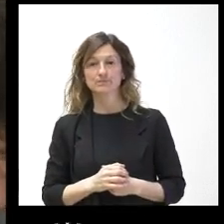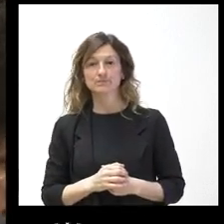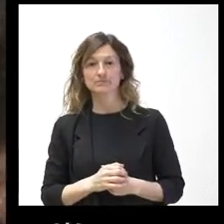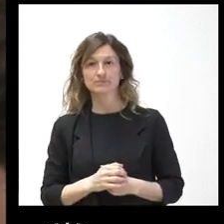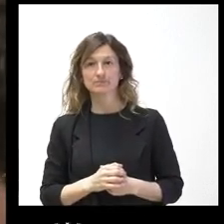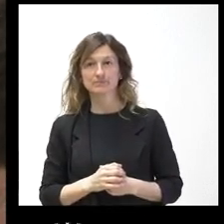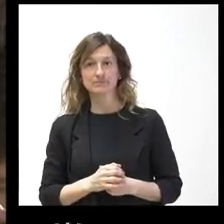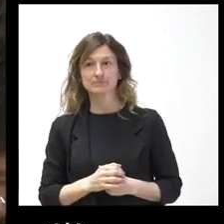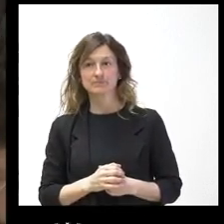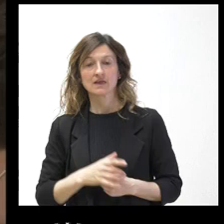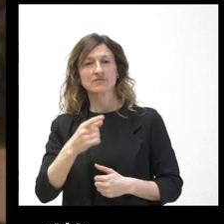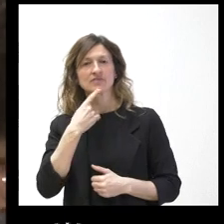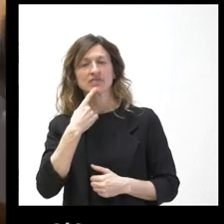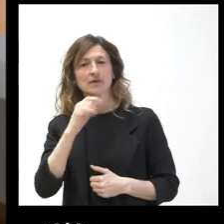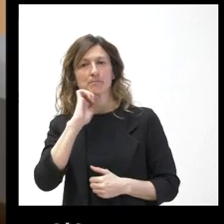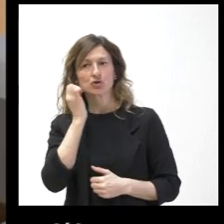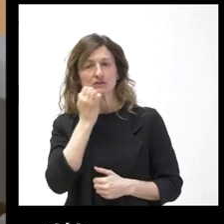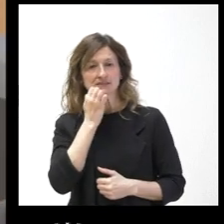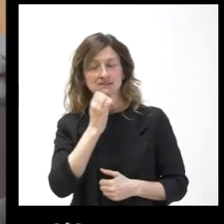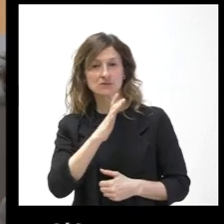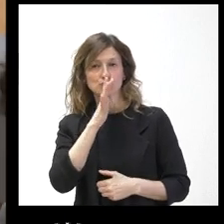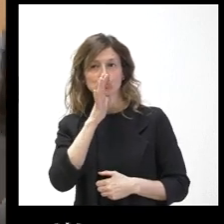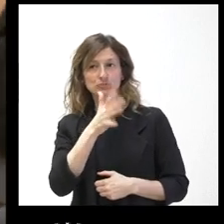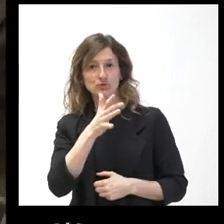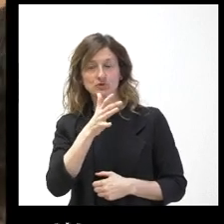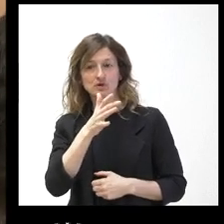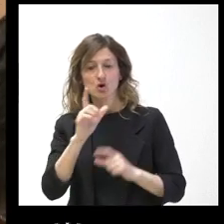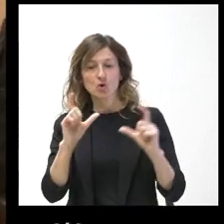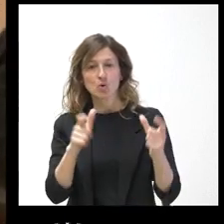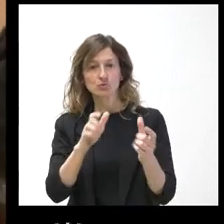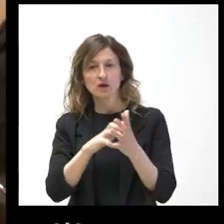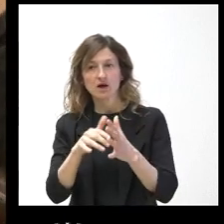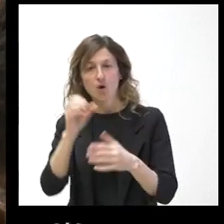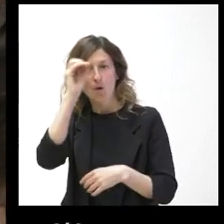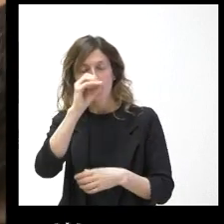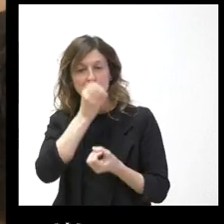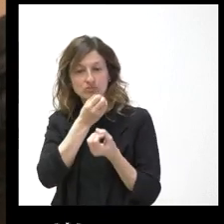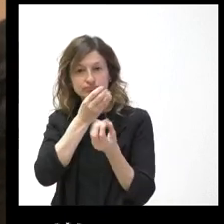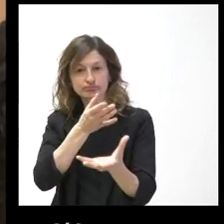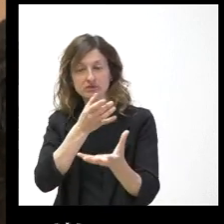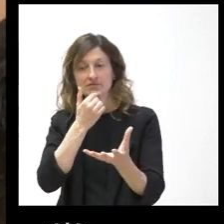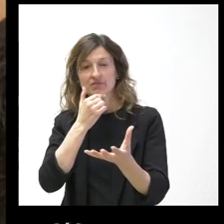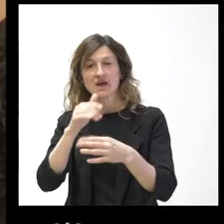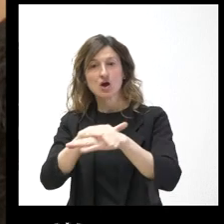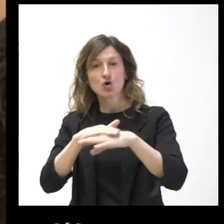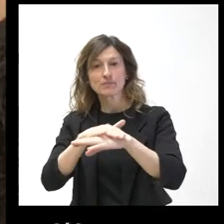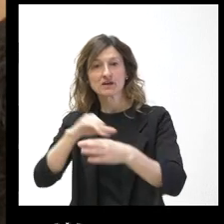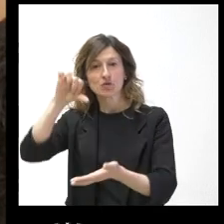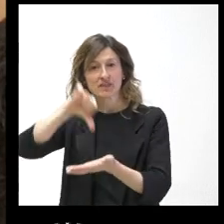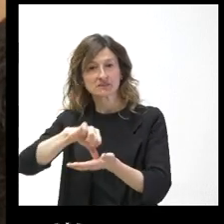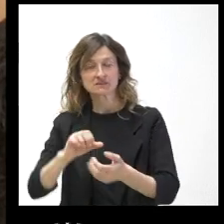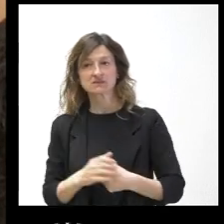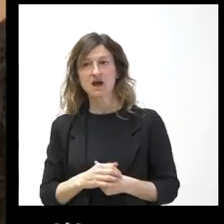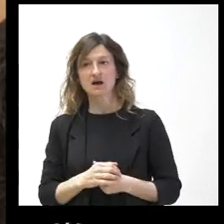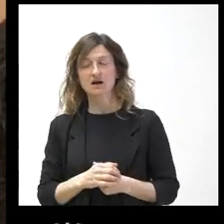los que están protestando dicen que no les vale el argumento de la Junta de que el Gobierno central tiene que